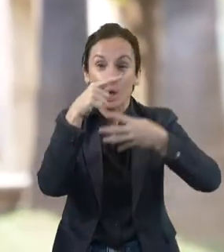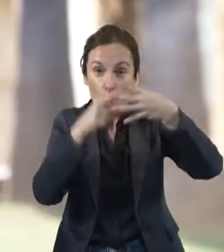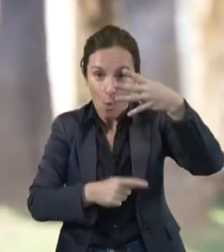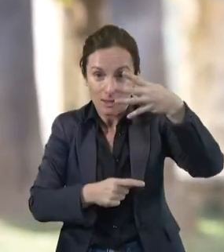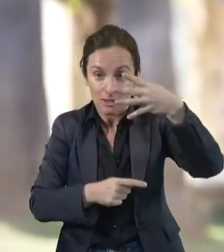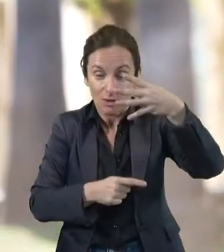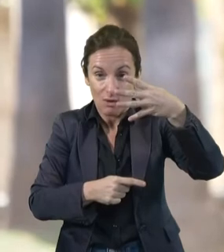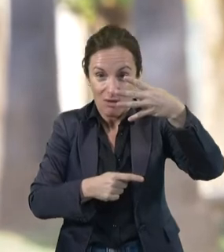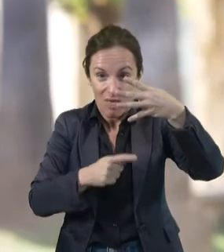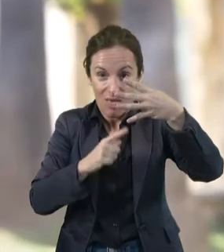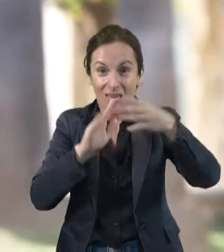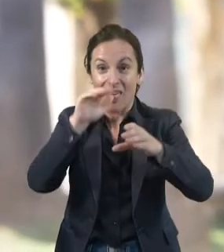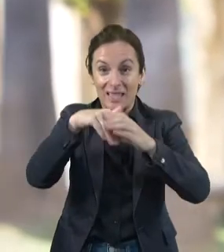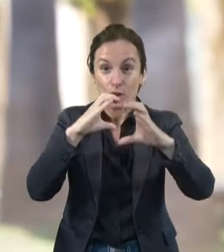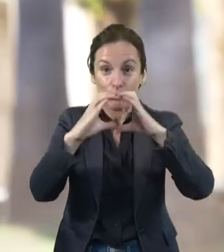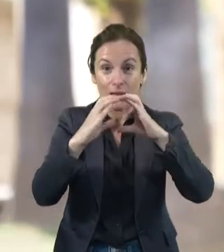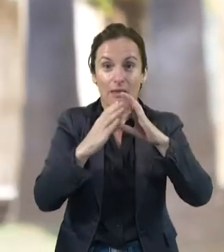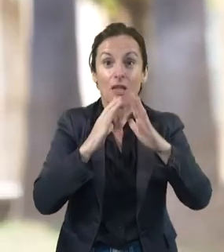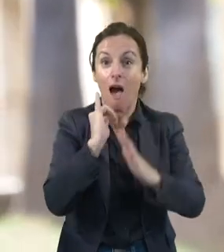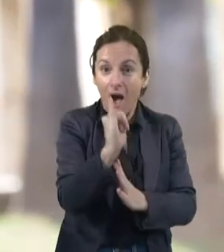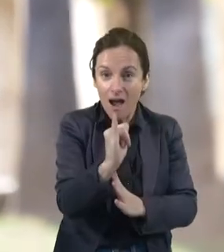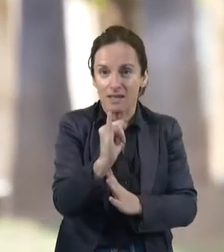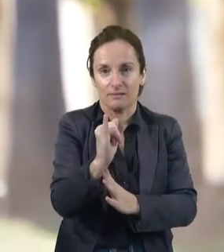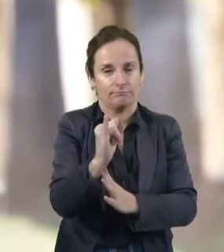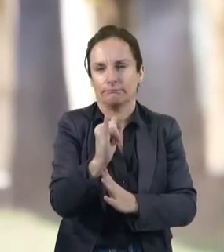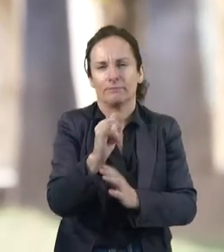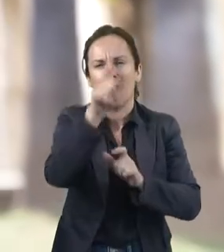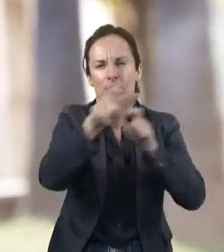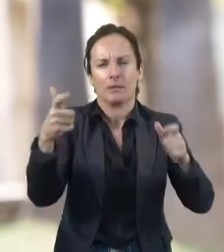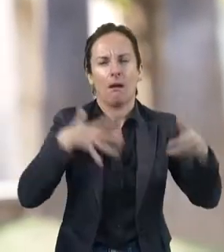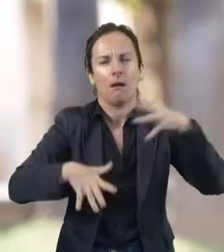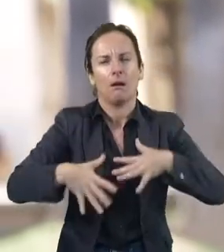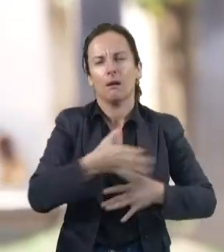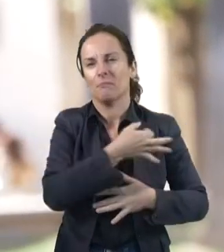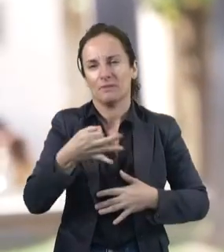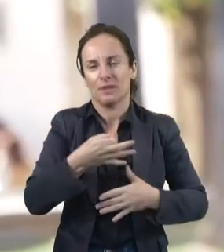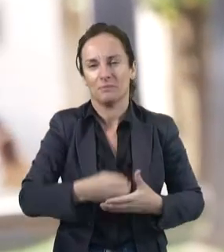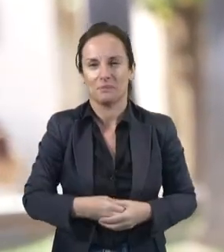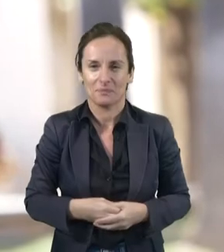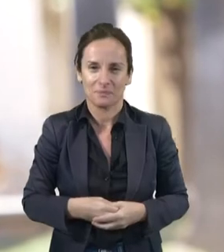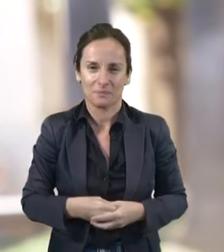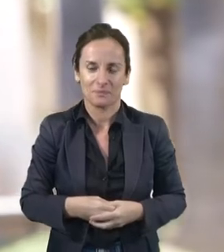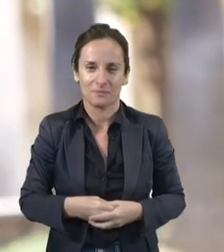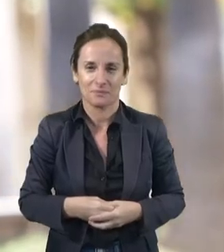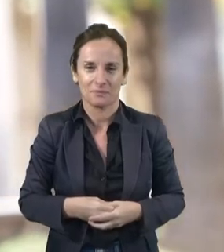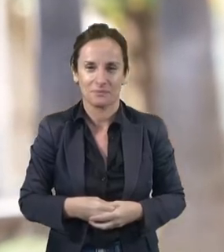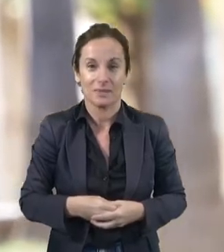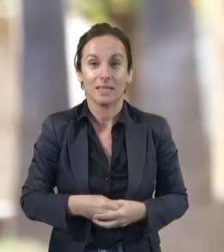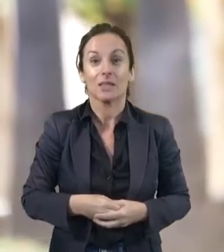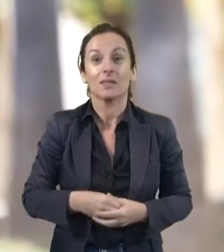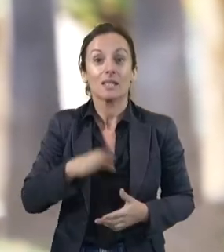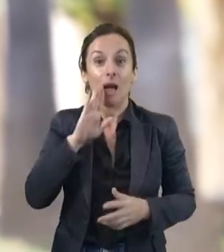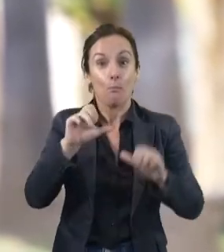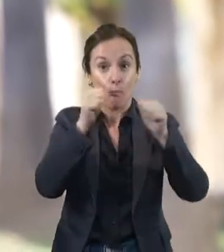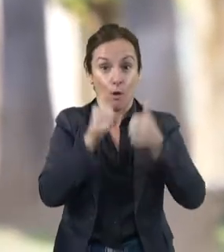realmente presentes en la comunicación es lo que le hace realmente efectiva. Y es importante ahora que este modelo